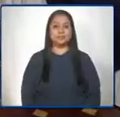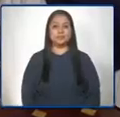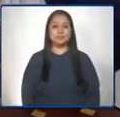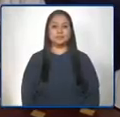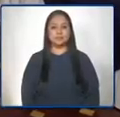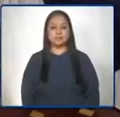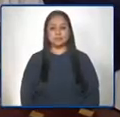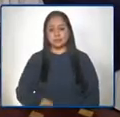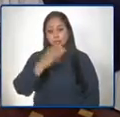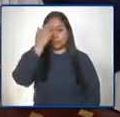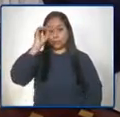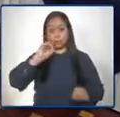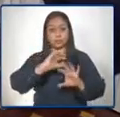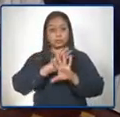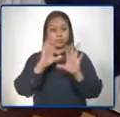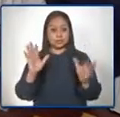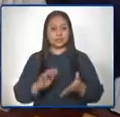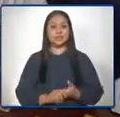Muy buenos días.